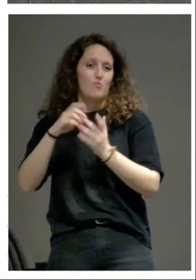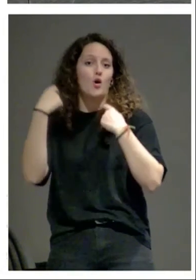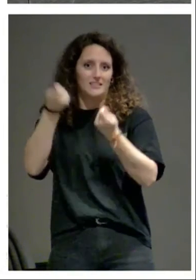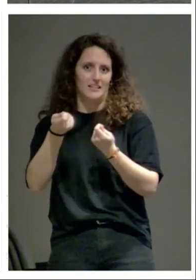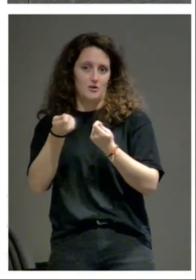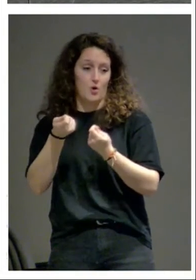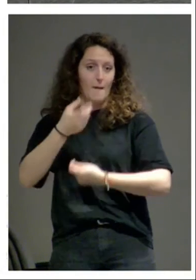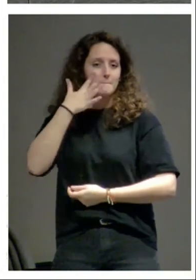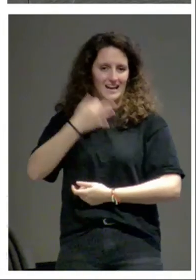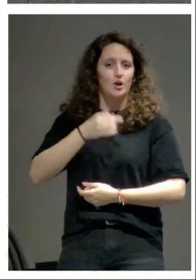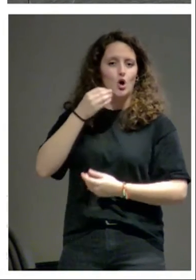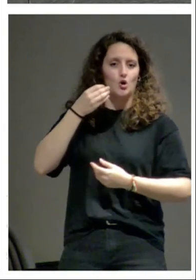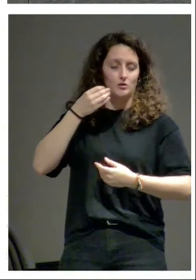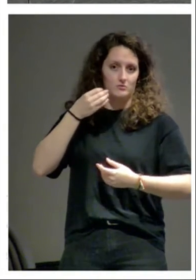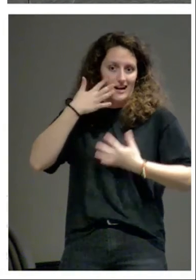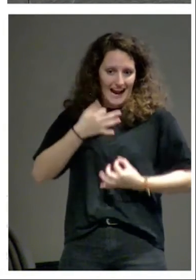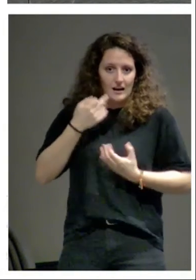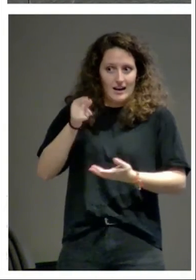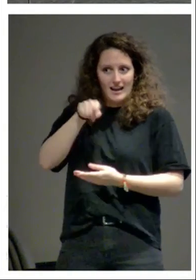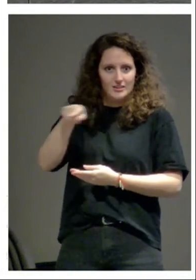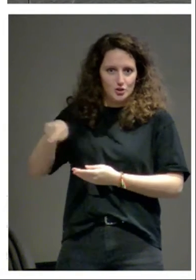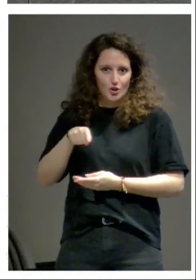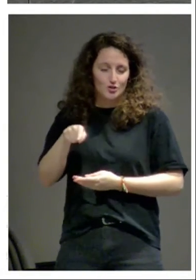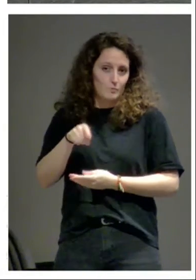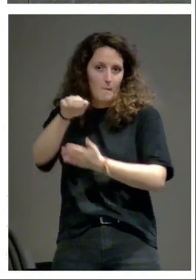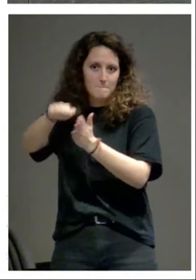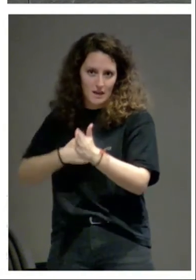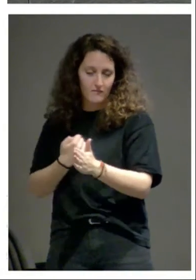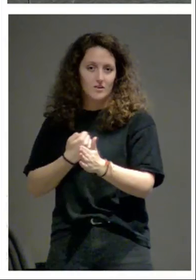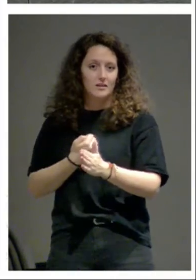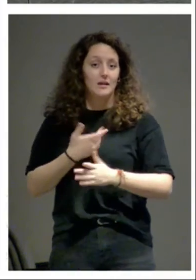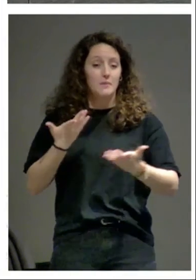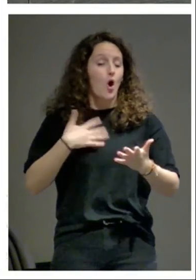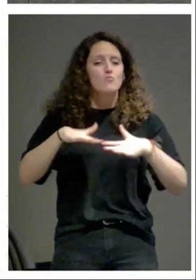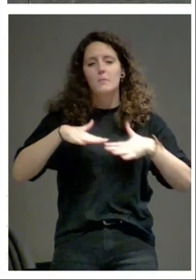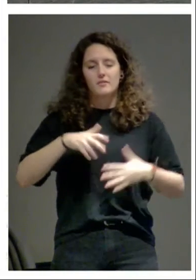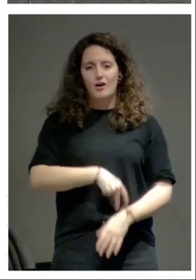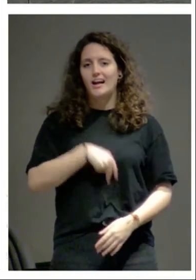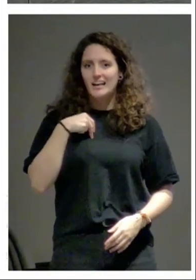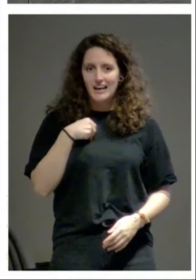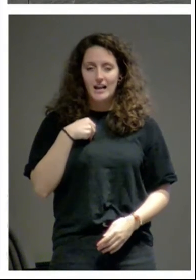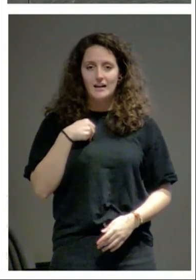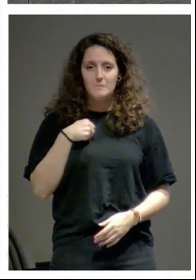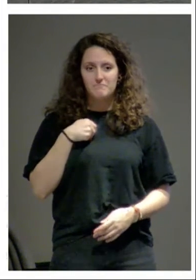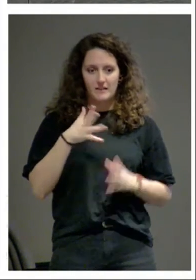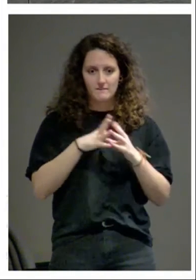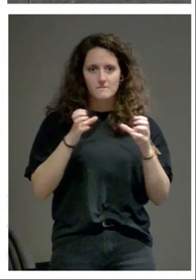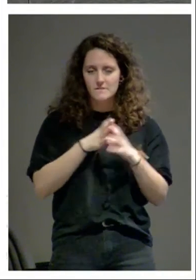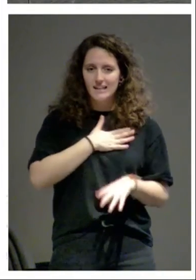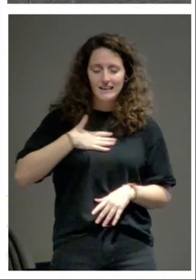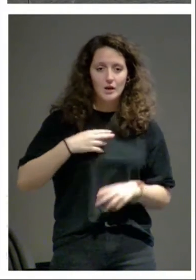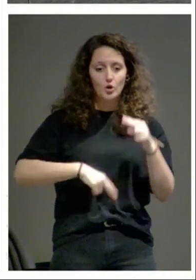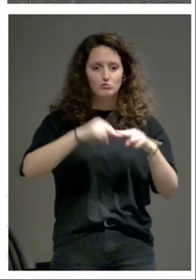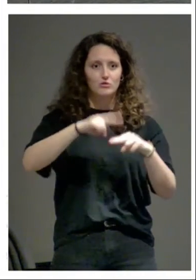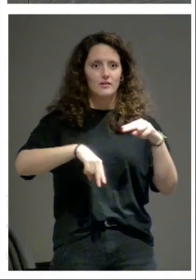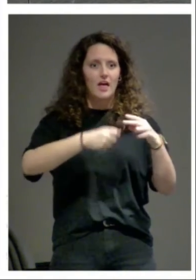para los demás claro o sea que había un movimiento general de este deseo de construir